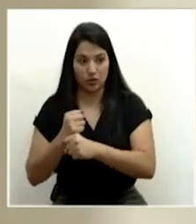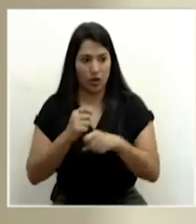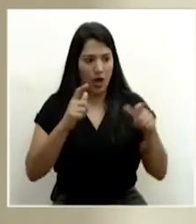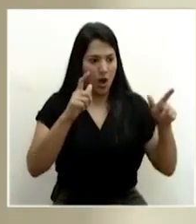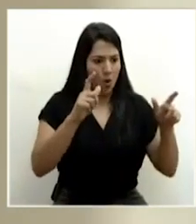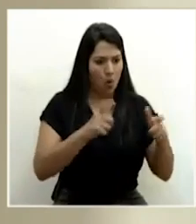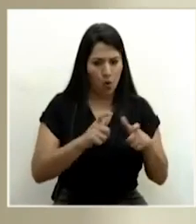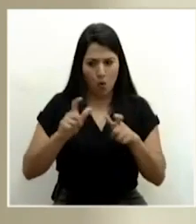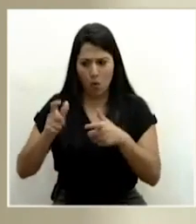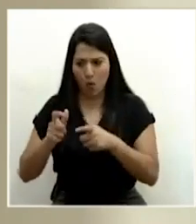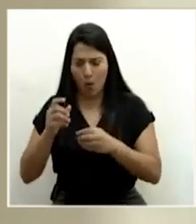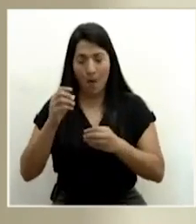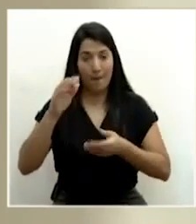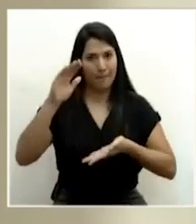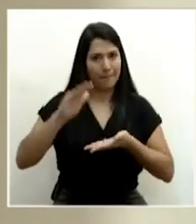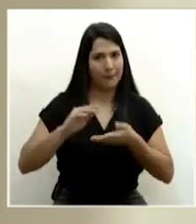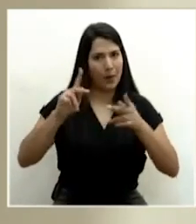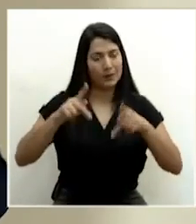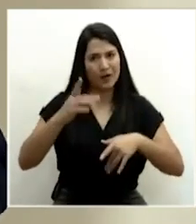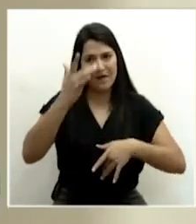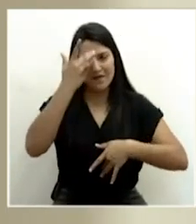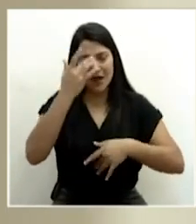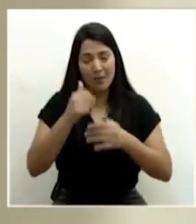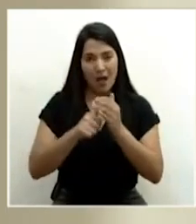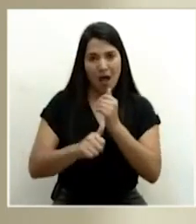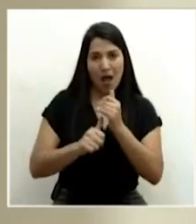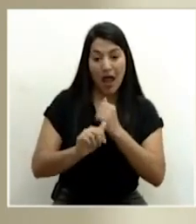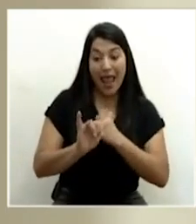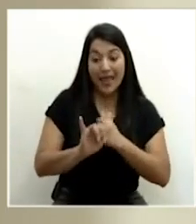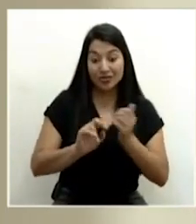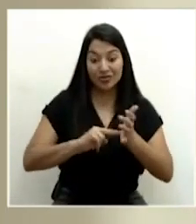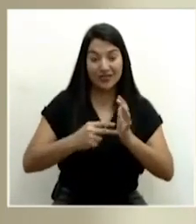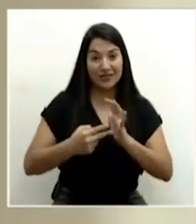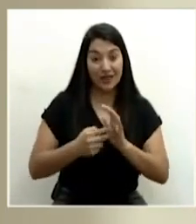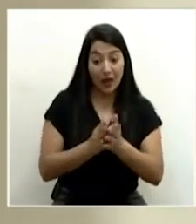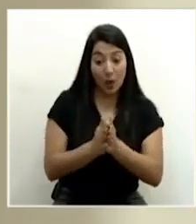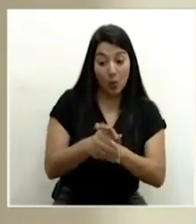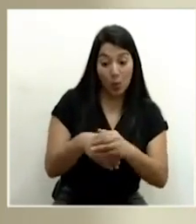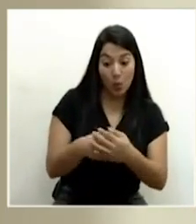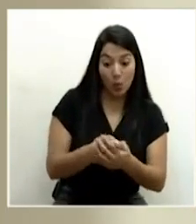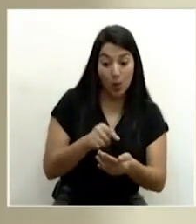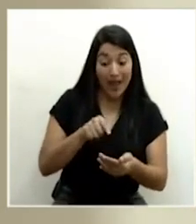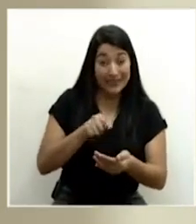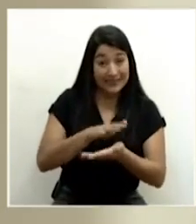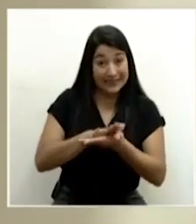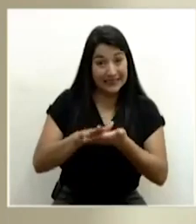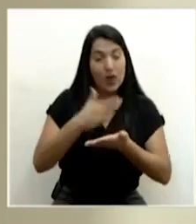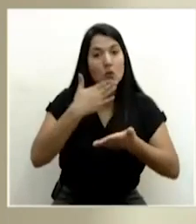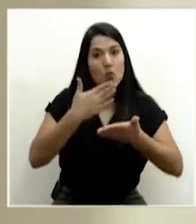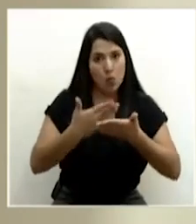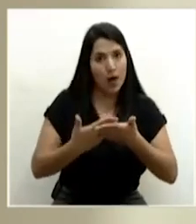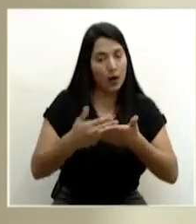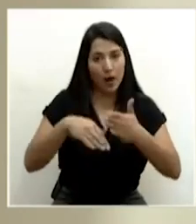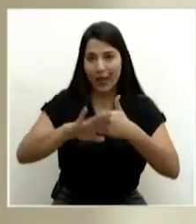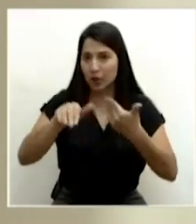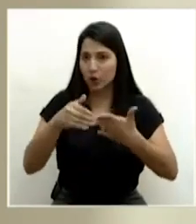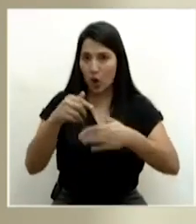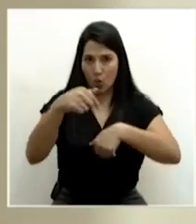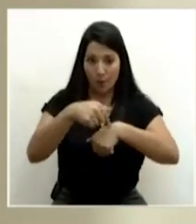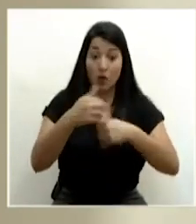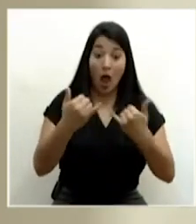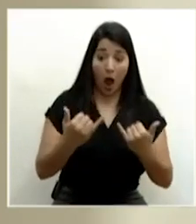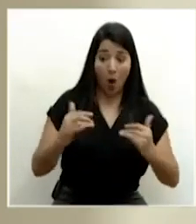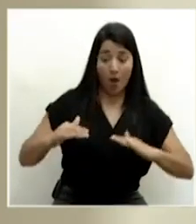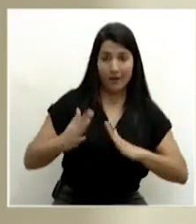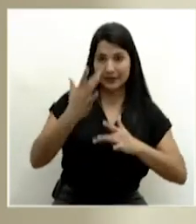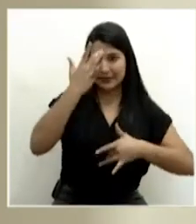prácticas de higiene que nos benefician en todo momento, no solo en una pandemia como la que estamos viviendo. Y es parte de